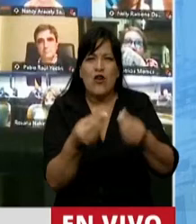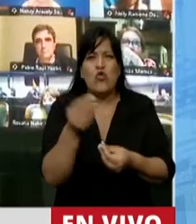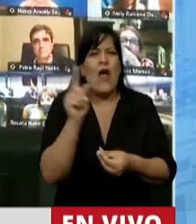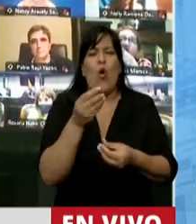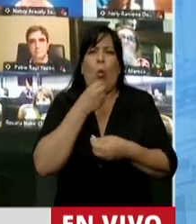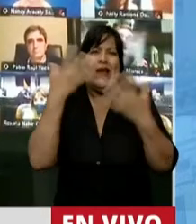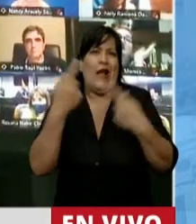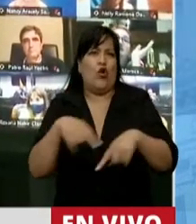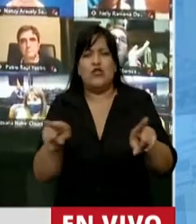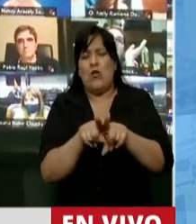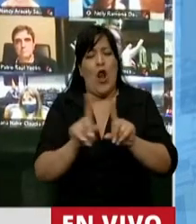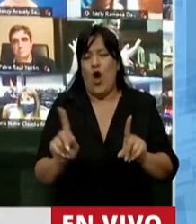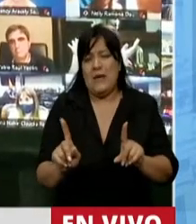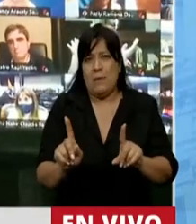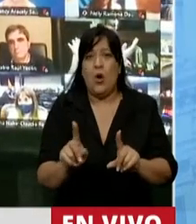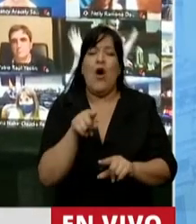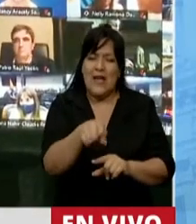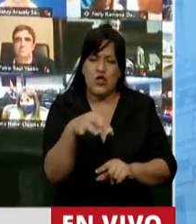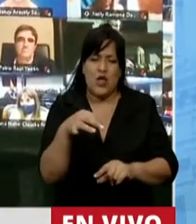cosa, debe hacernos reflexionar.